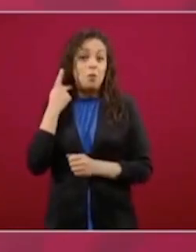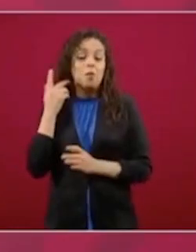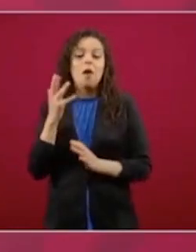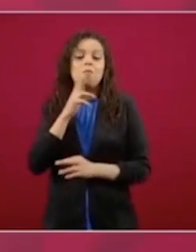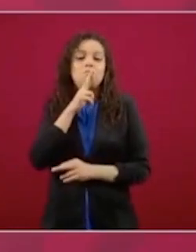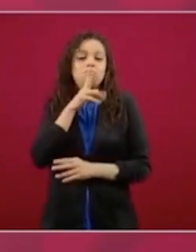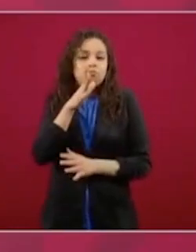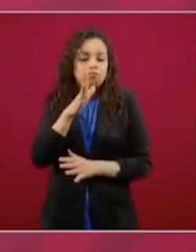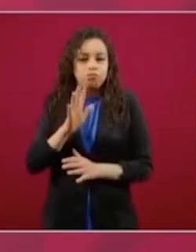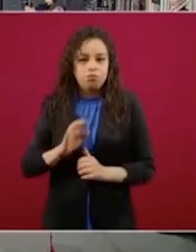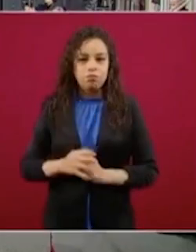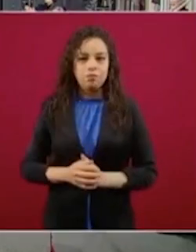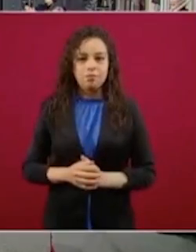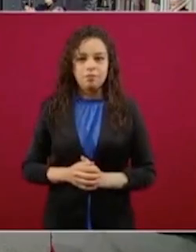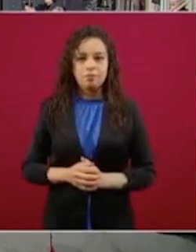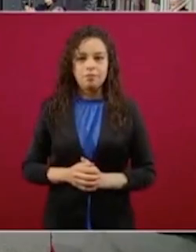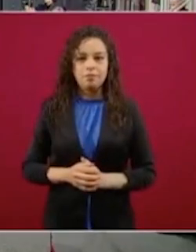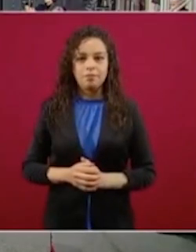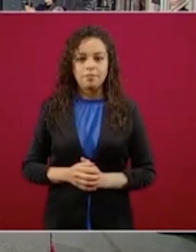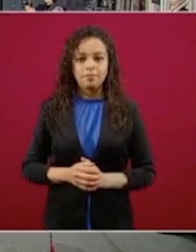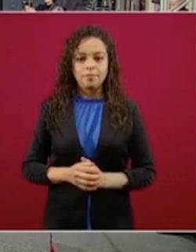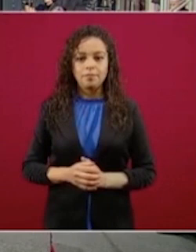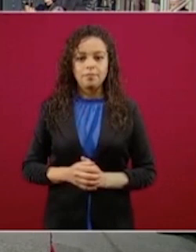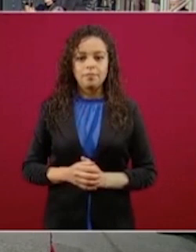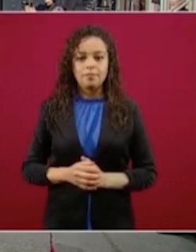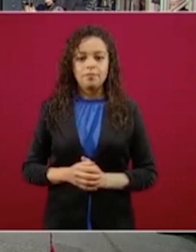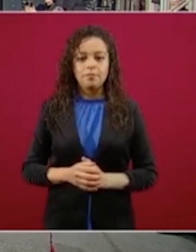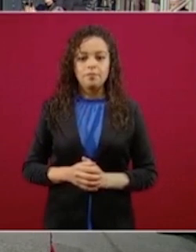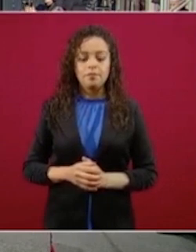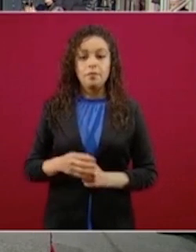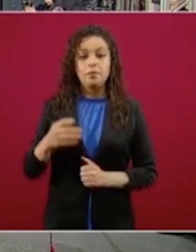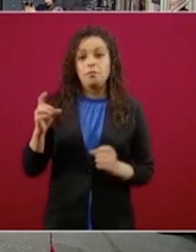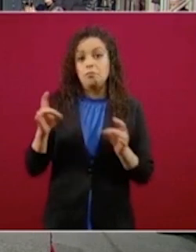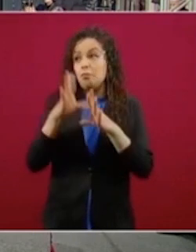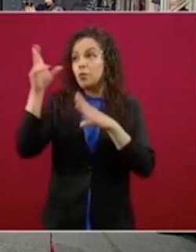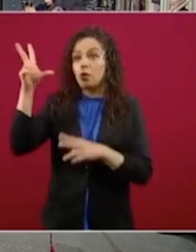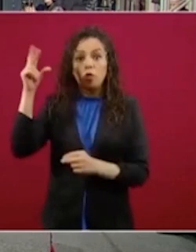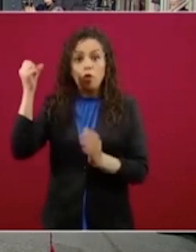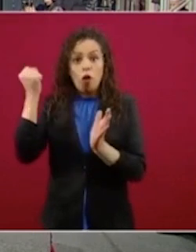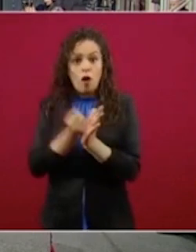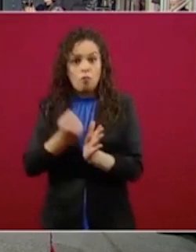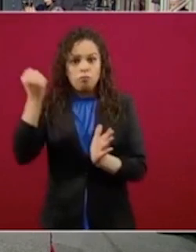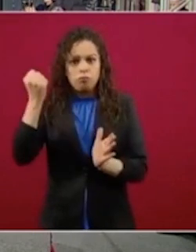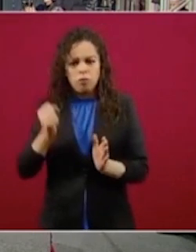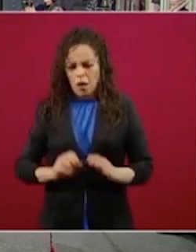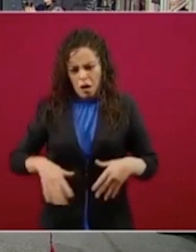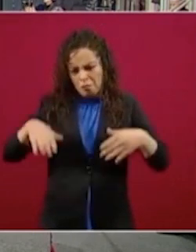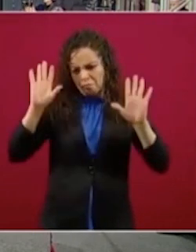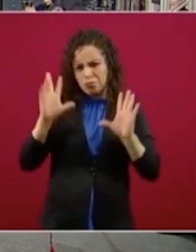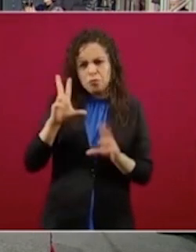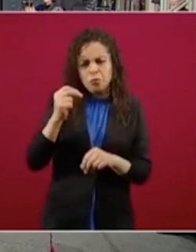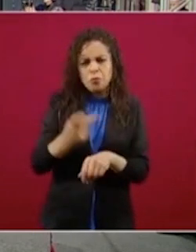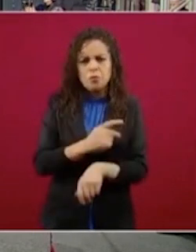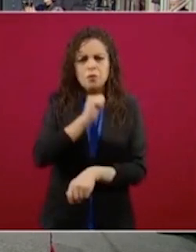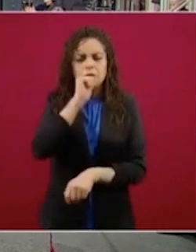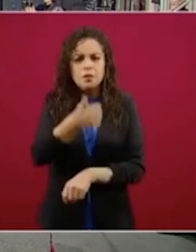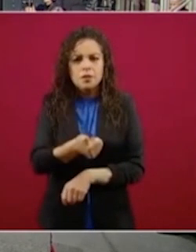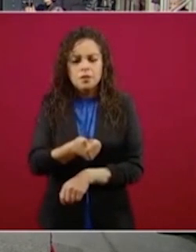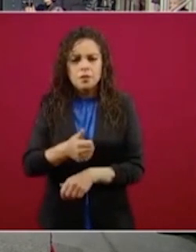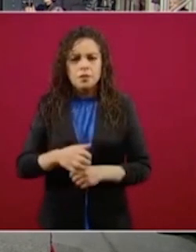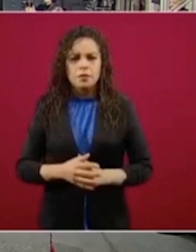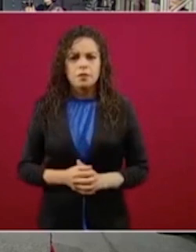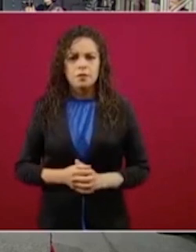¿Pero y si no se va a aprobar, qué va a hacer? No hay problema, tenemos nosotros márgenes para